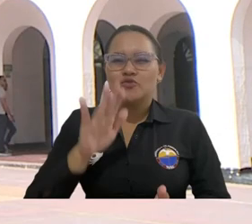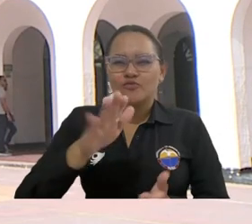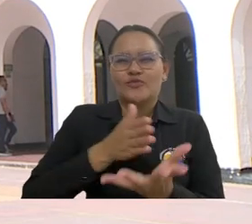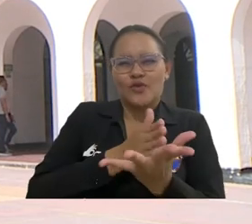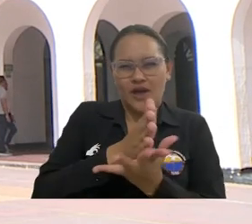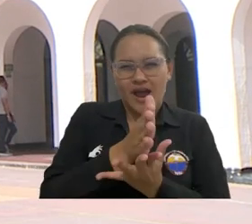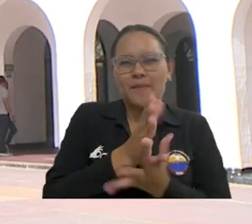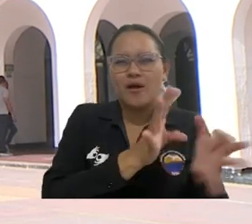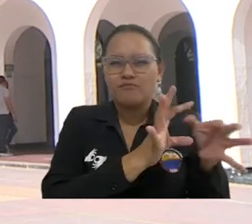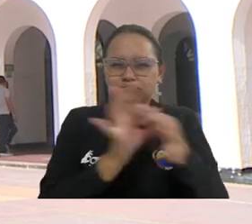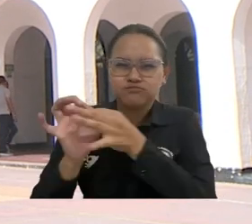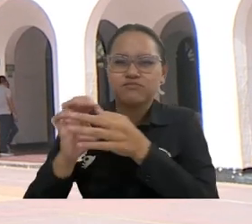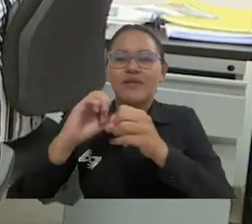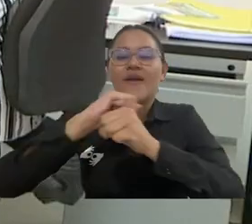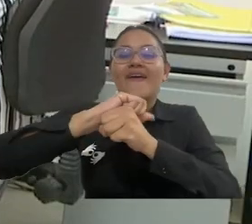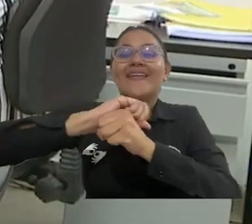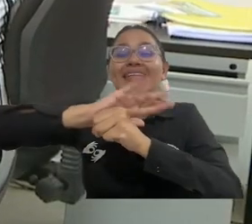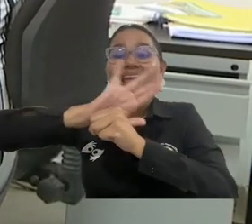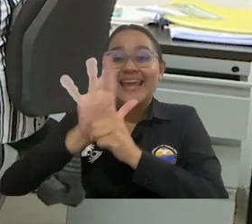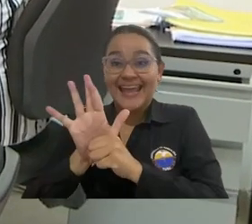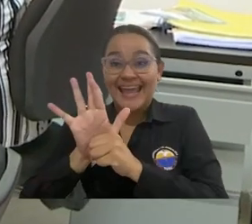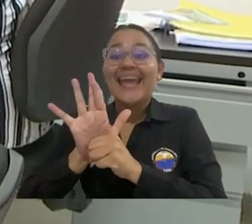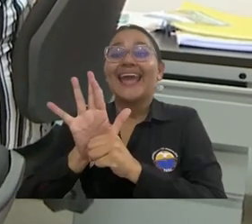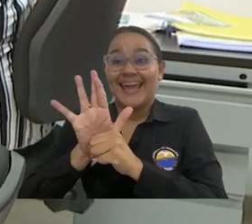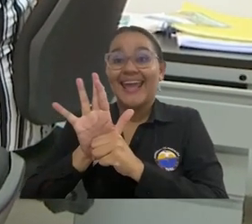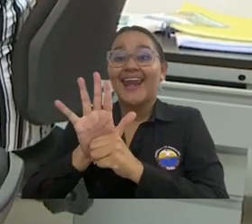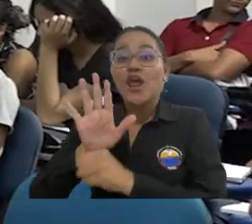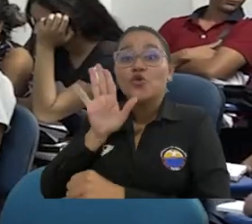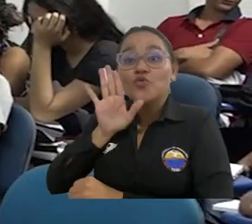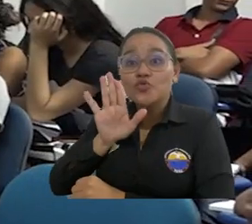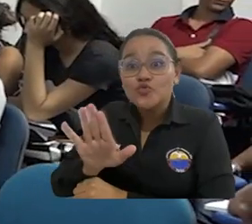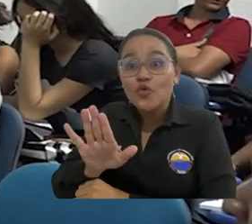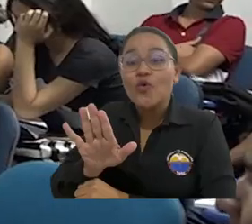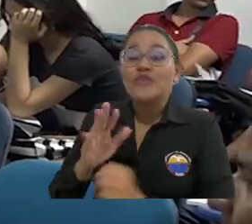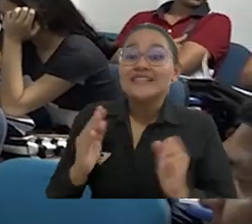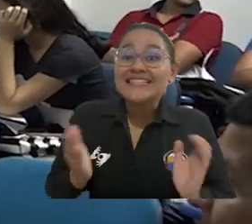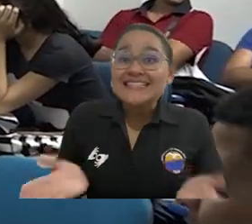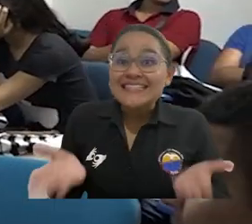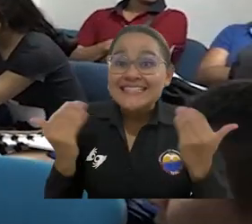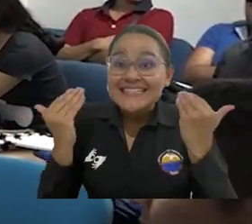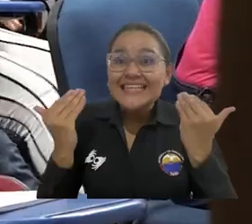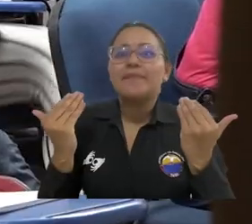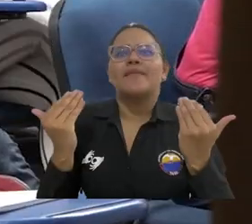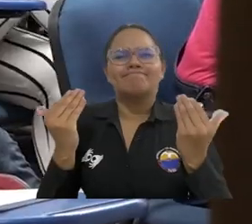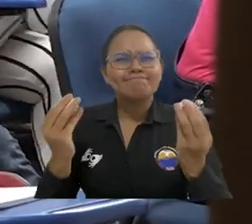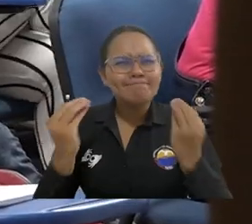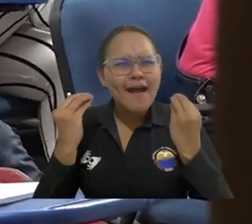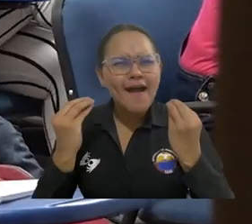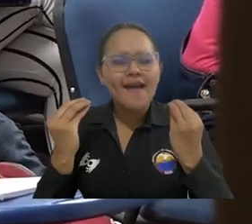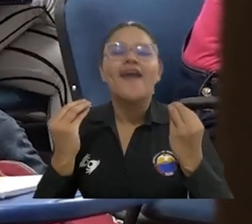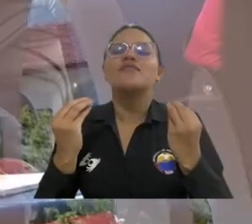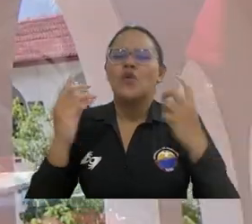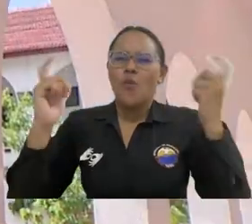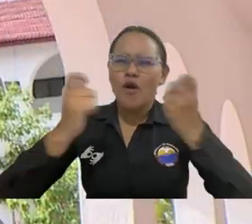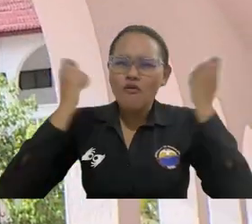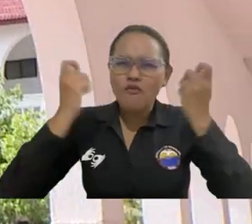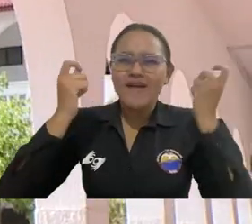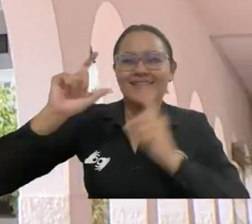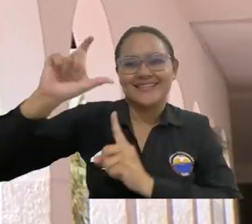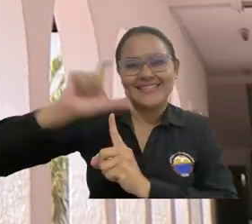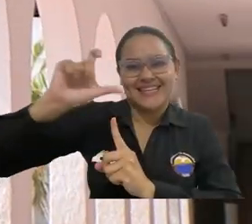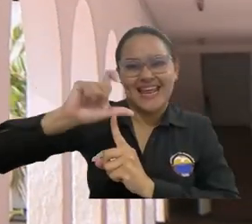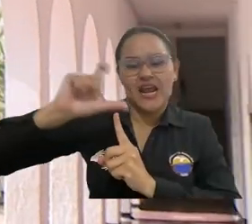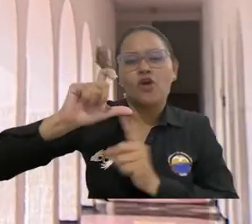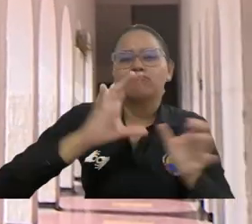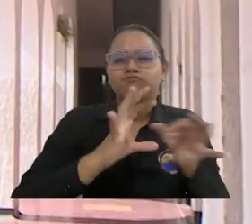Programas adscritos al Centro para la Regionalización de la Educación y las Oportunidades de Unimagdalena seguirán ofertándose en Ciénaga